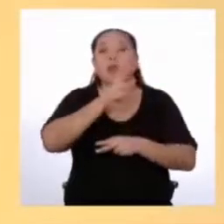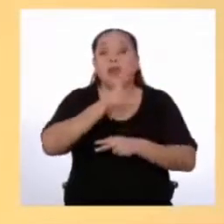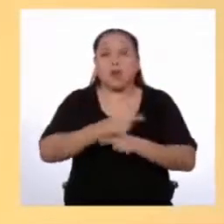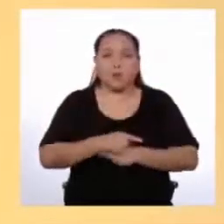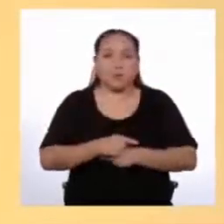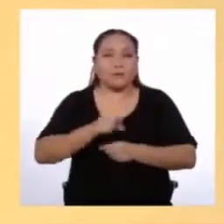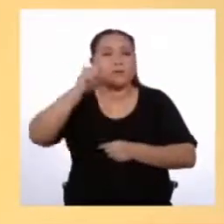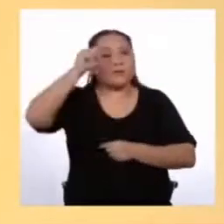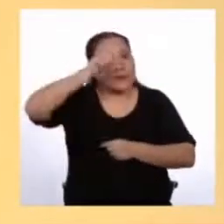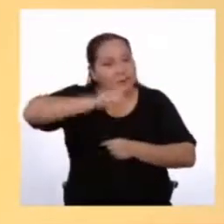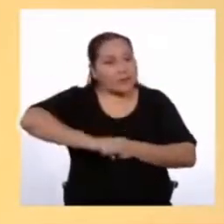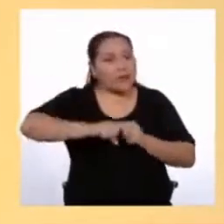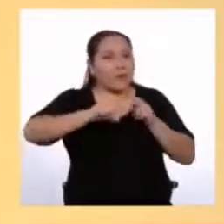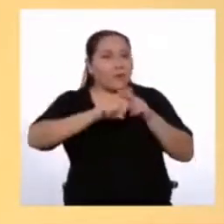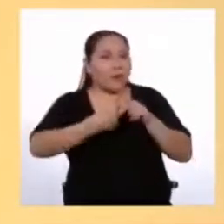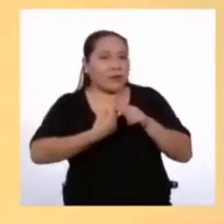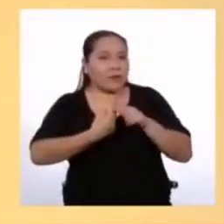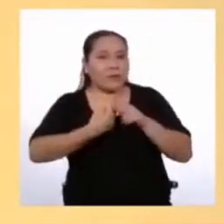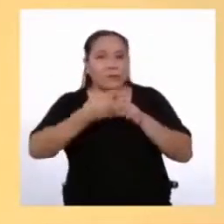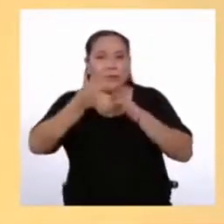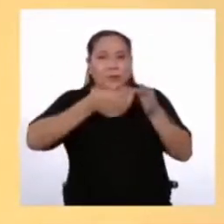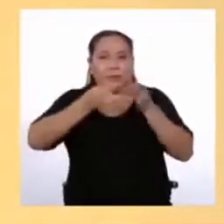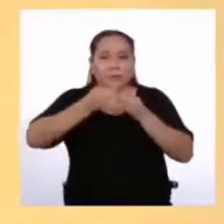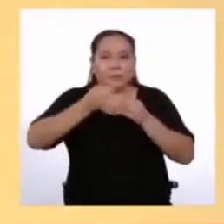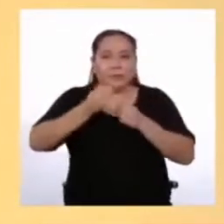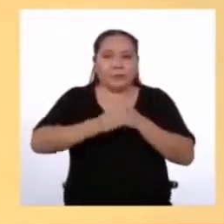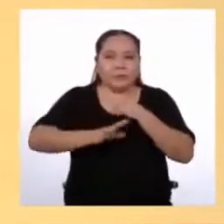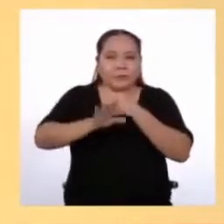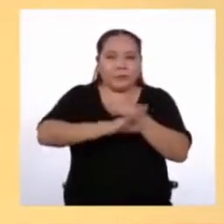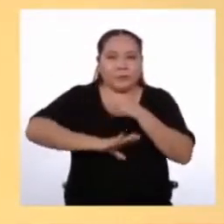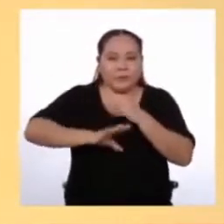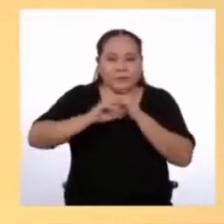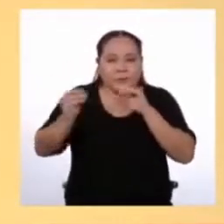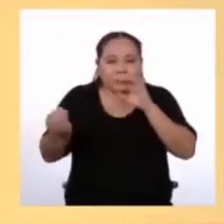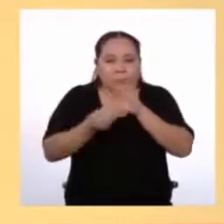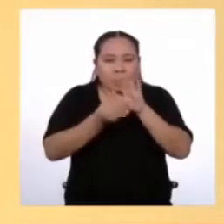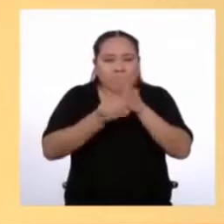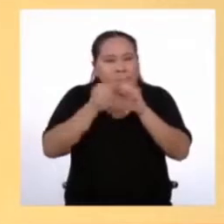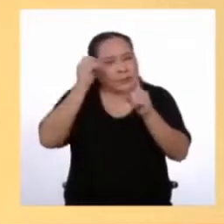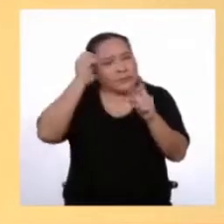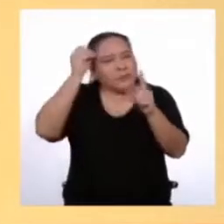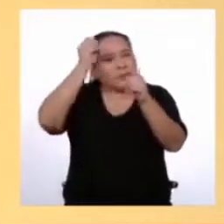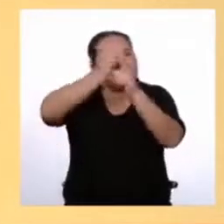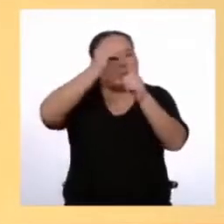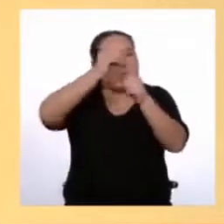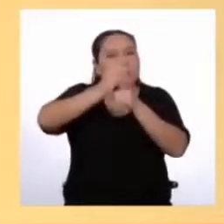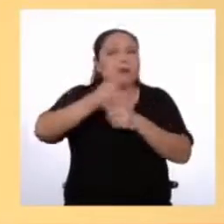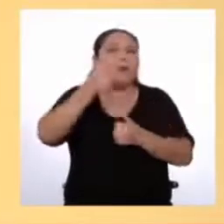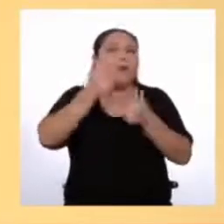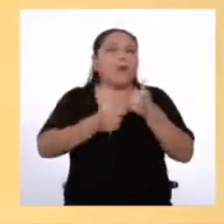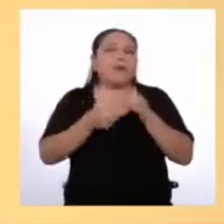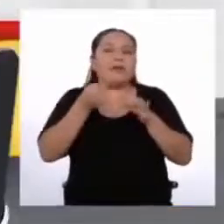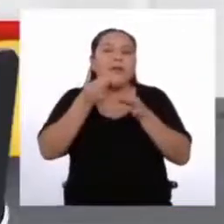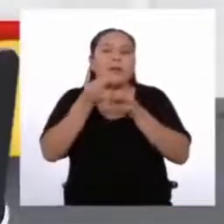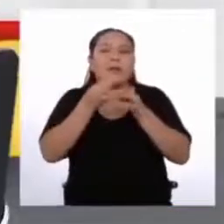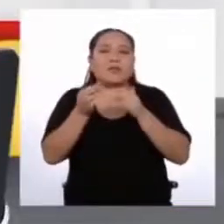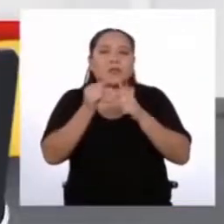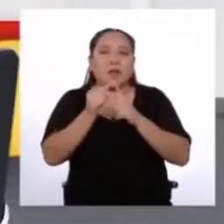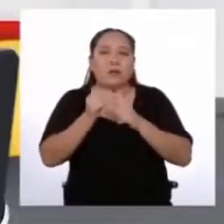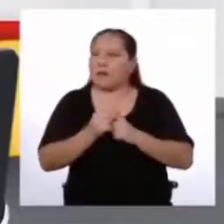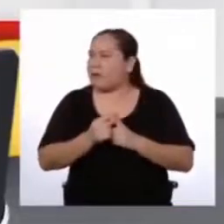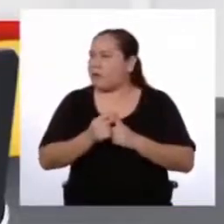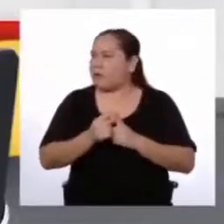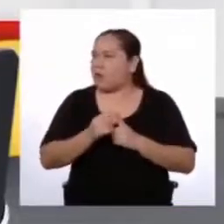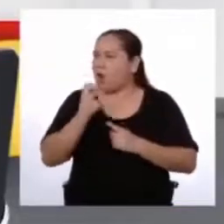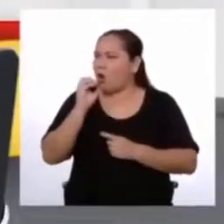e inicias con las disposiciones generales Donde debes incluir el objeto, la finalidad y las definiciones Pero,